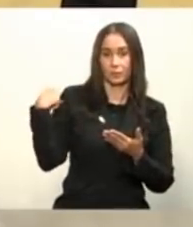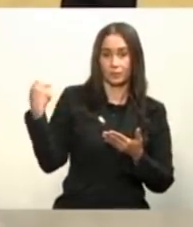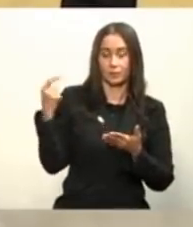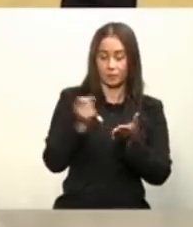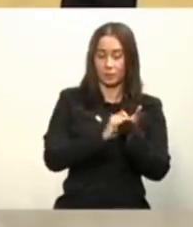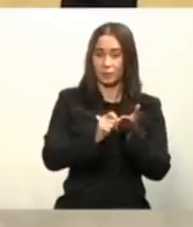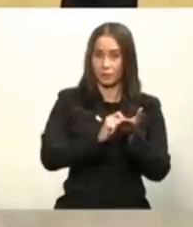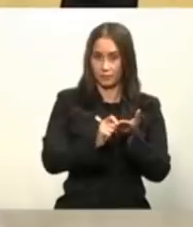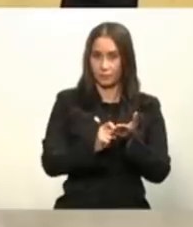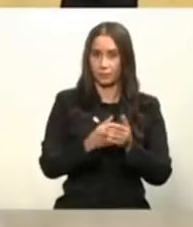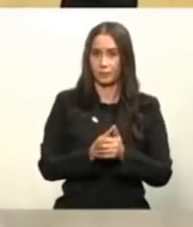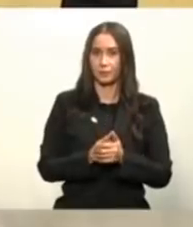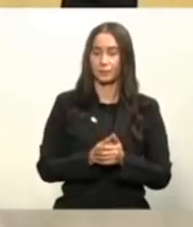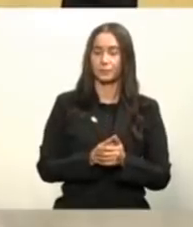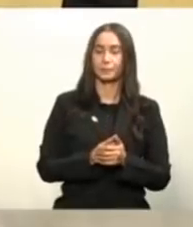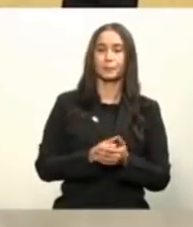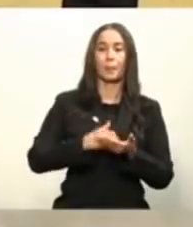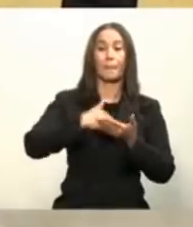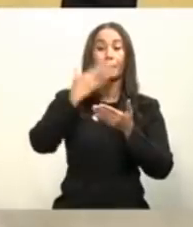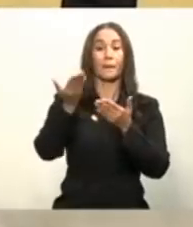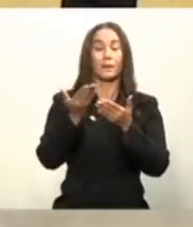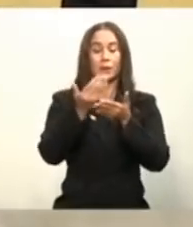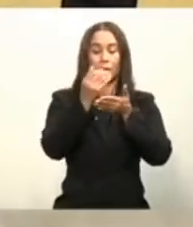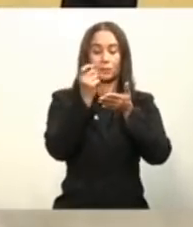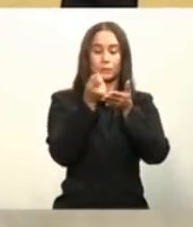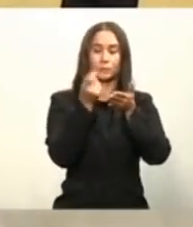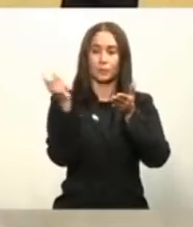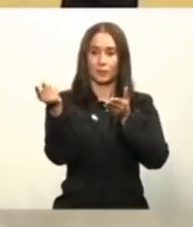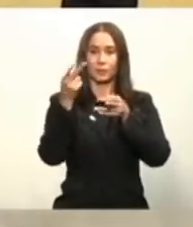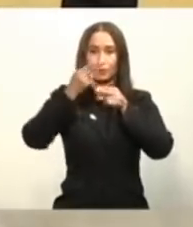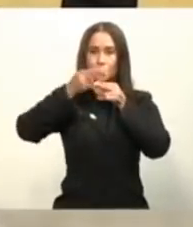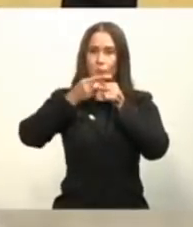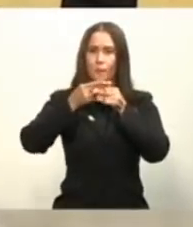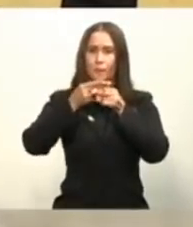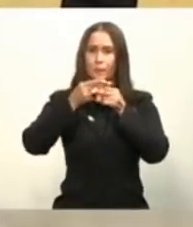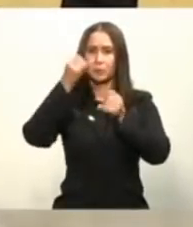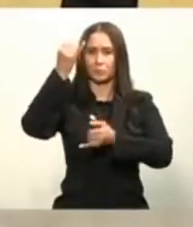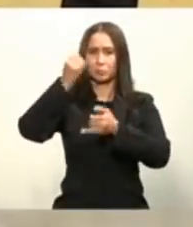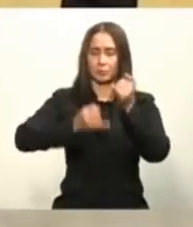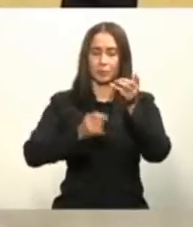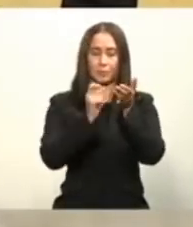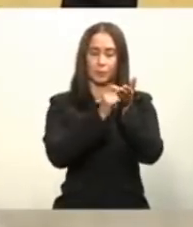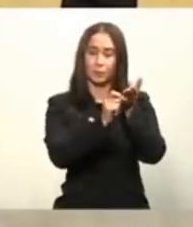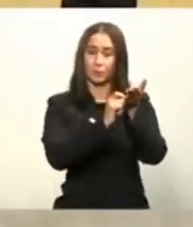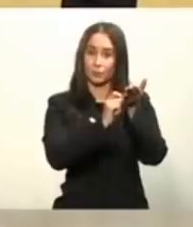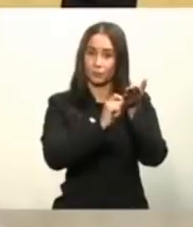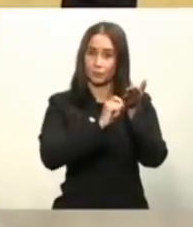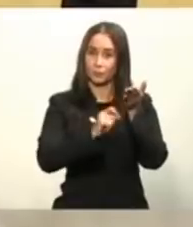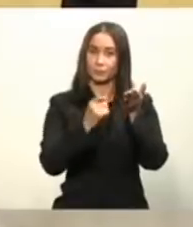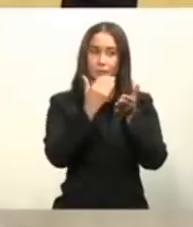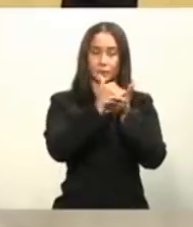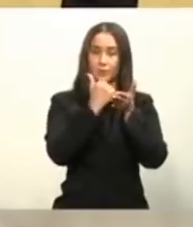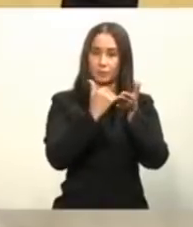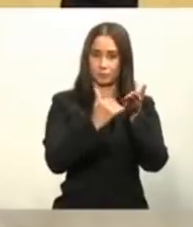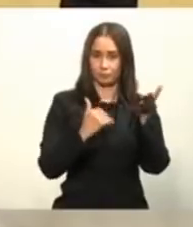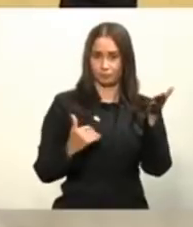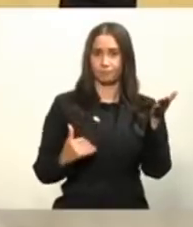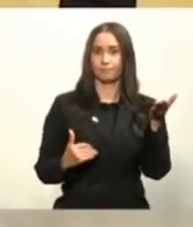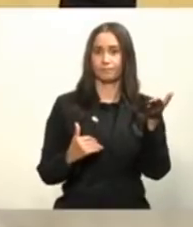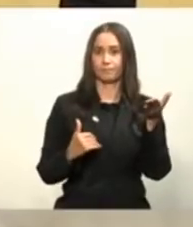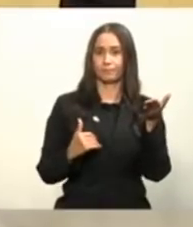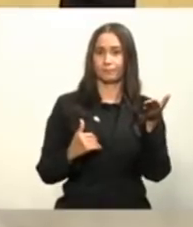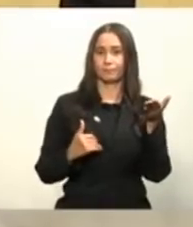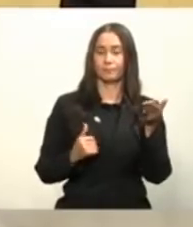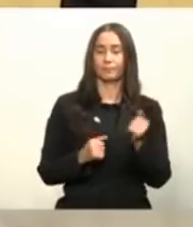Luego llega a un registro. Ese registro es un registro manual y también digital. Luego